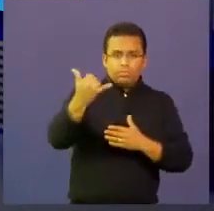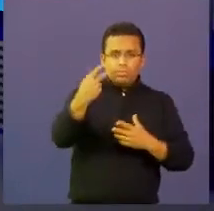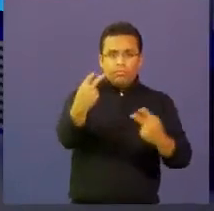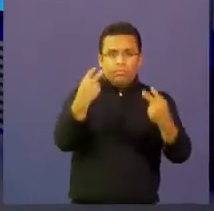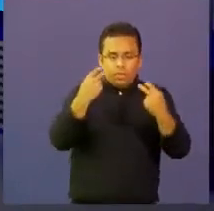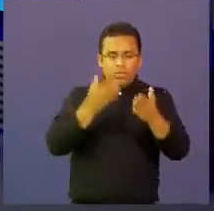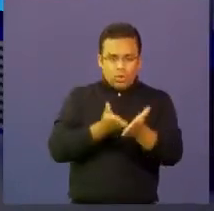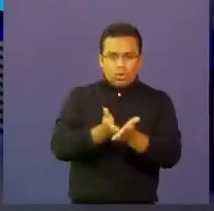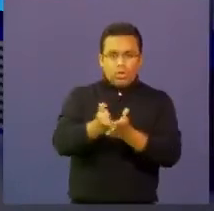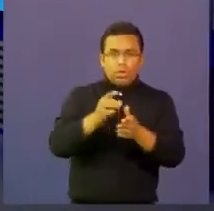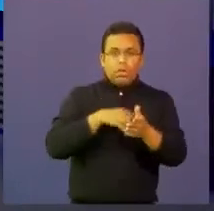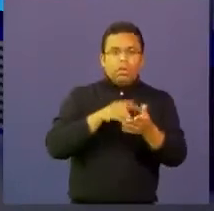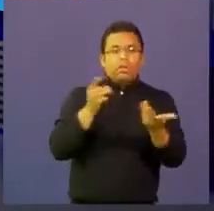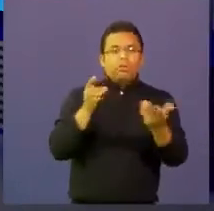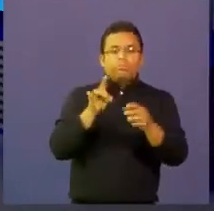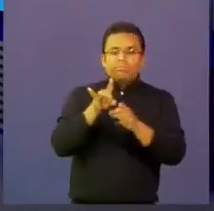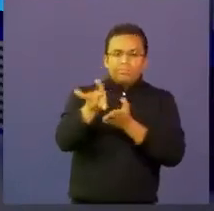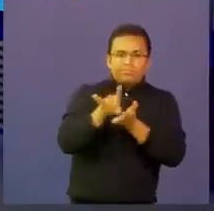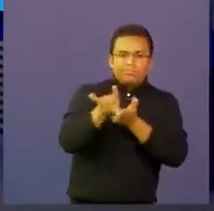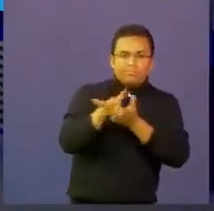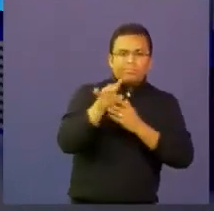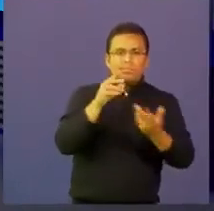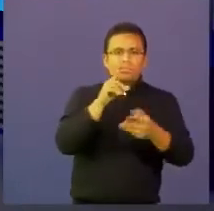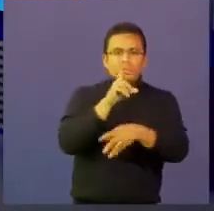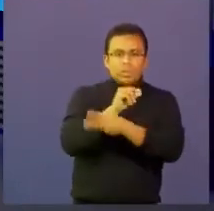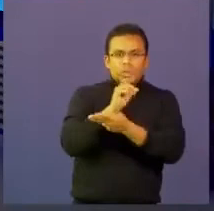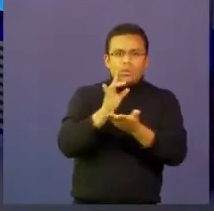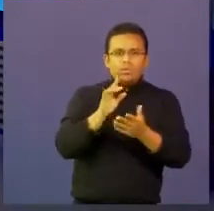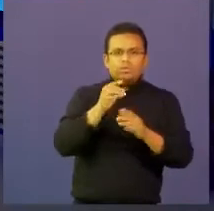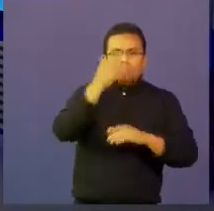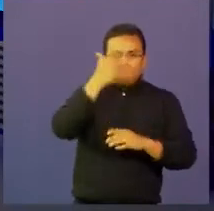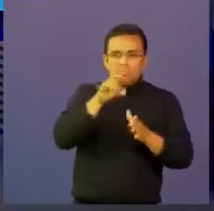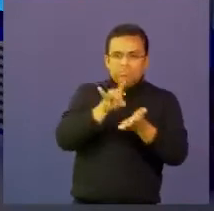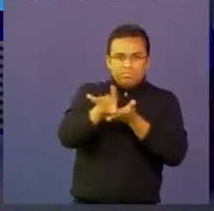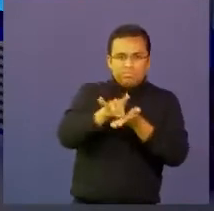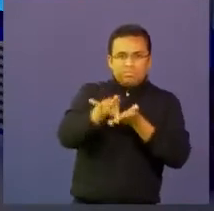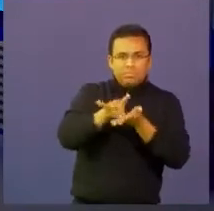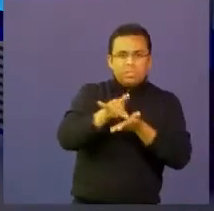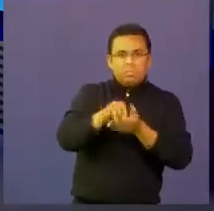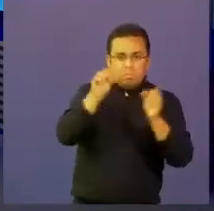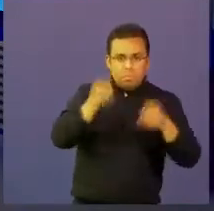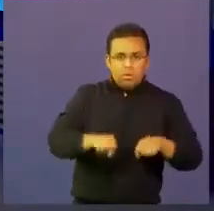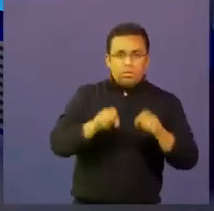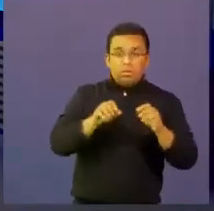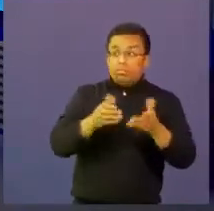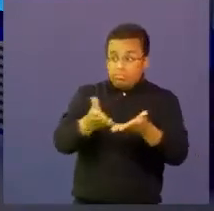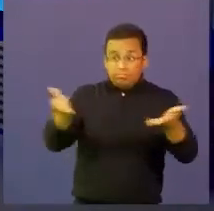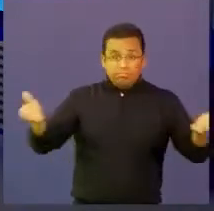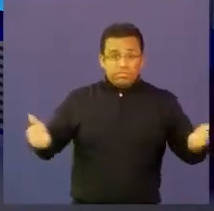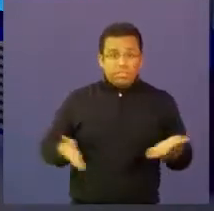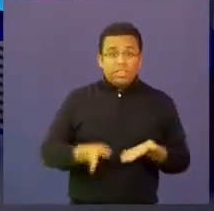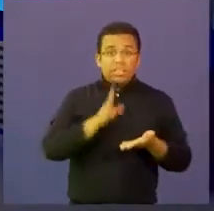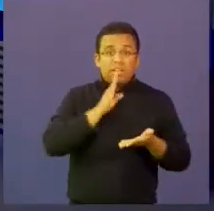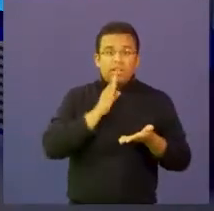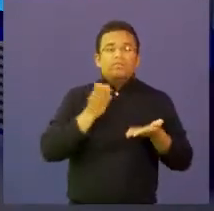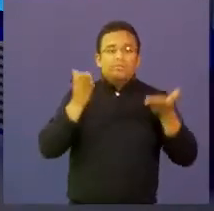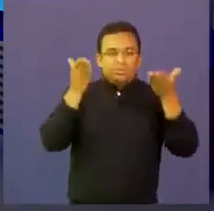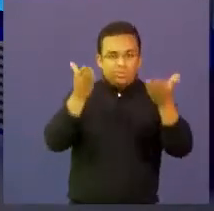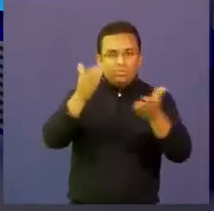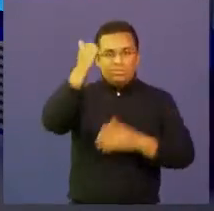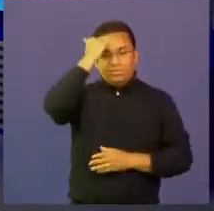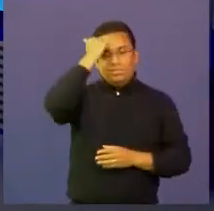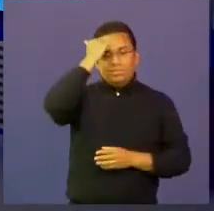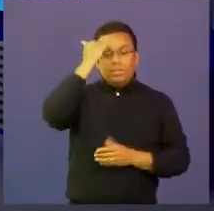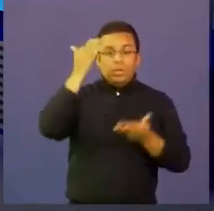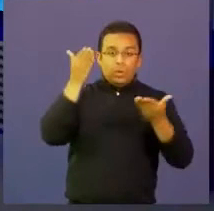tuitearnos porque realmente este es el espacio de los docentes este es el espacio de los docentes del país y por eso estamos